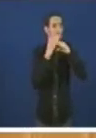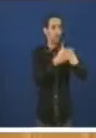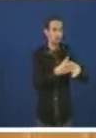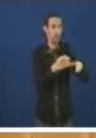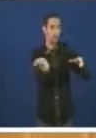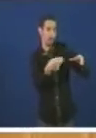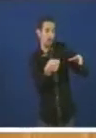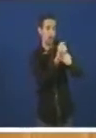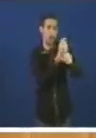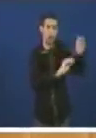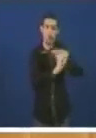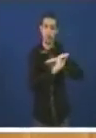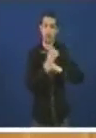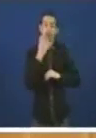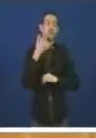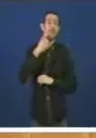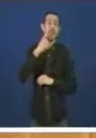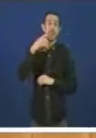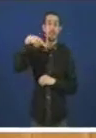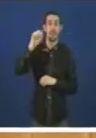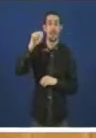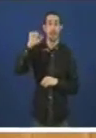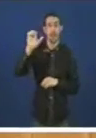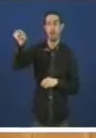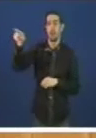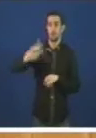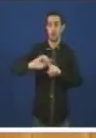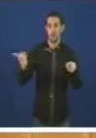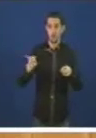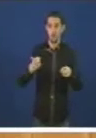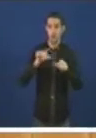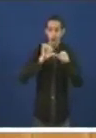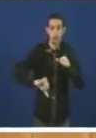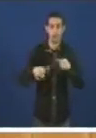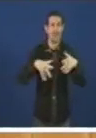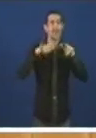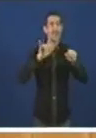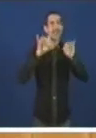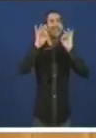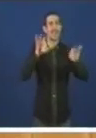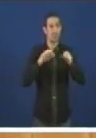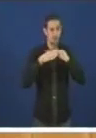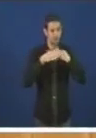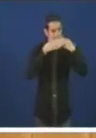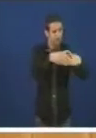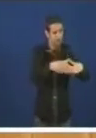barcos, Navante e Fene, agora Navante e Ferrol, a partir do verán, ningún buque en gradas. Co que iso supón.